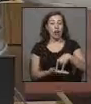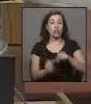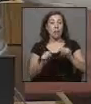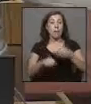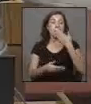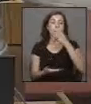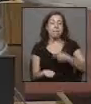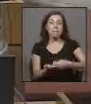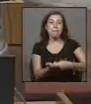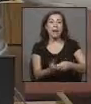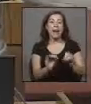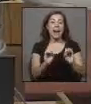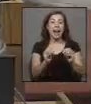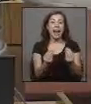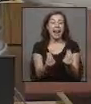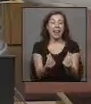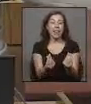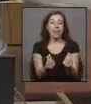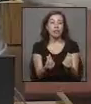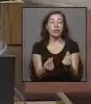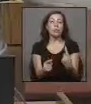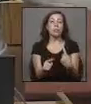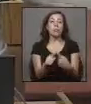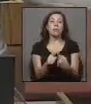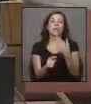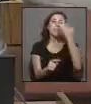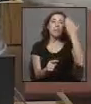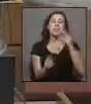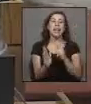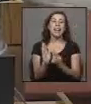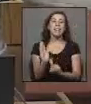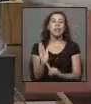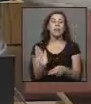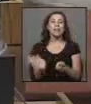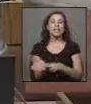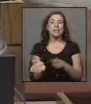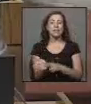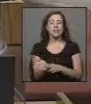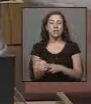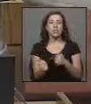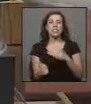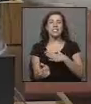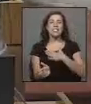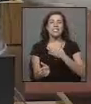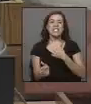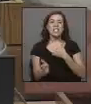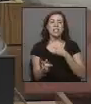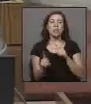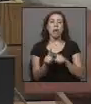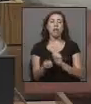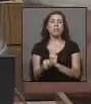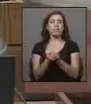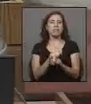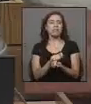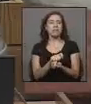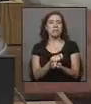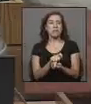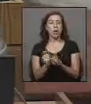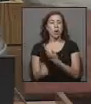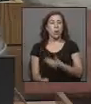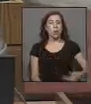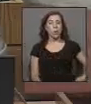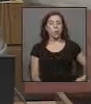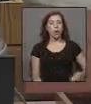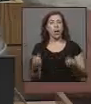mejoramiento de la calidad de la educación a través de la famosa reforma tributaria, siento que están siendo trastocados. El